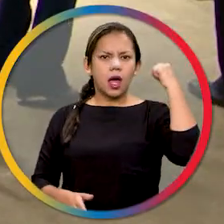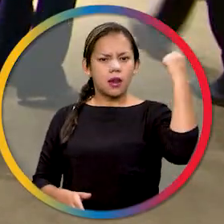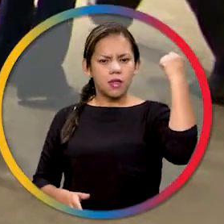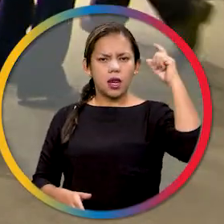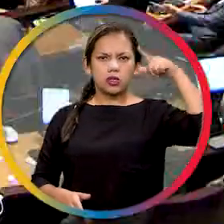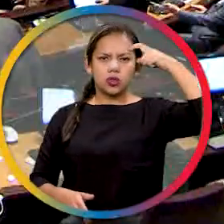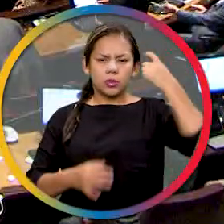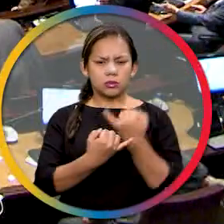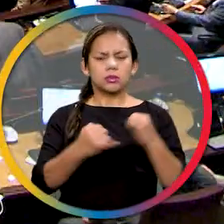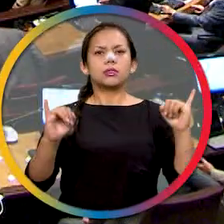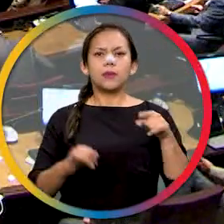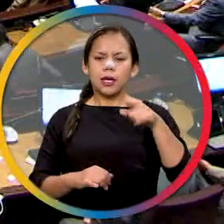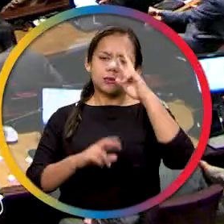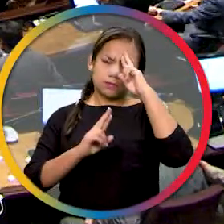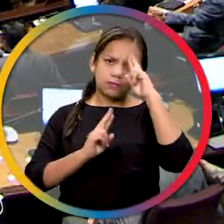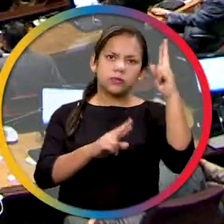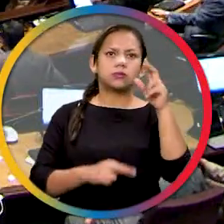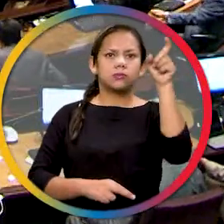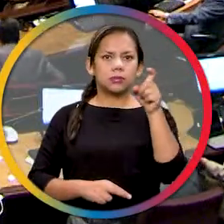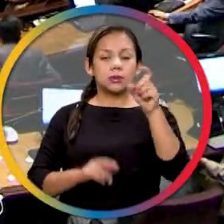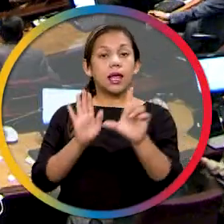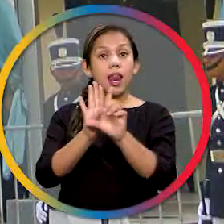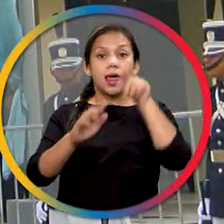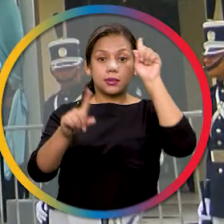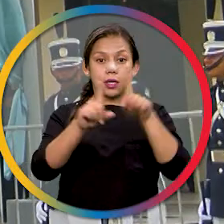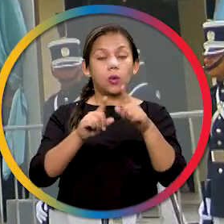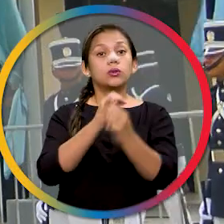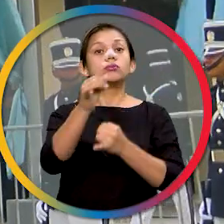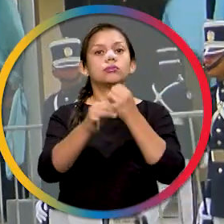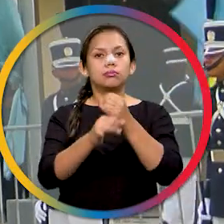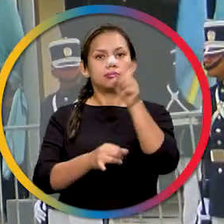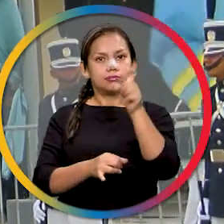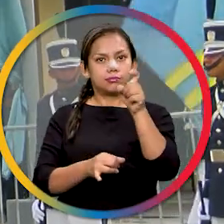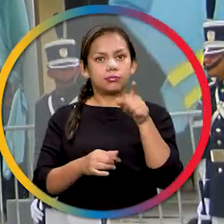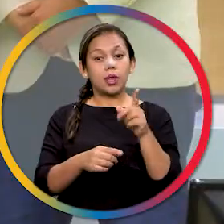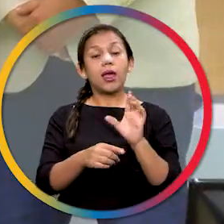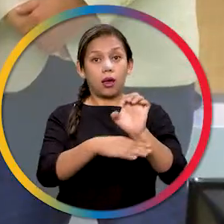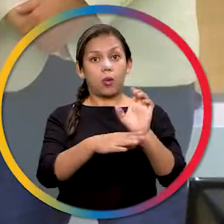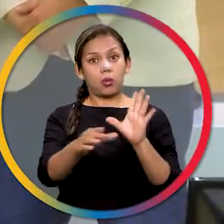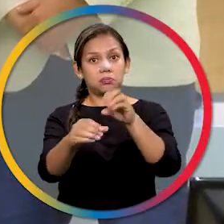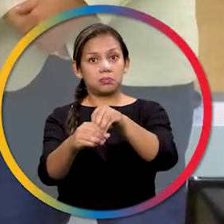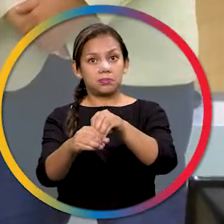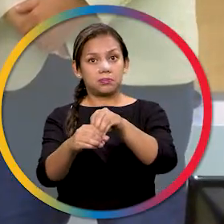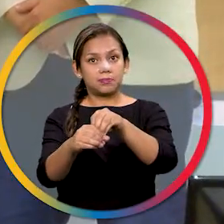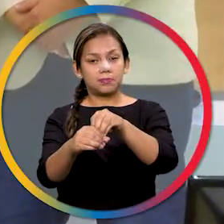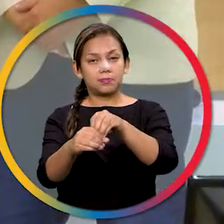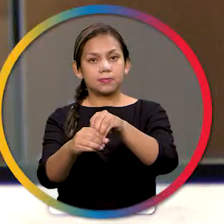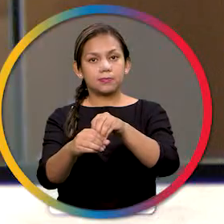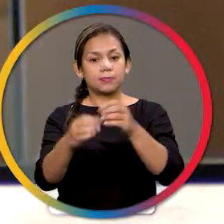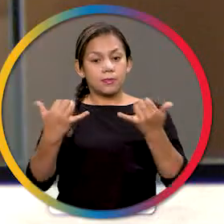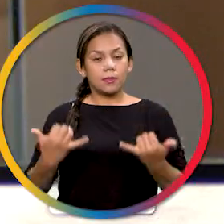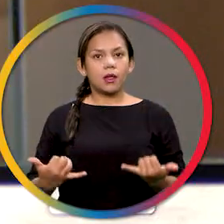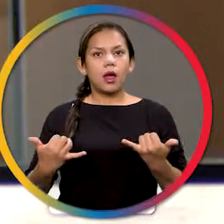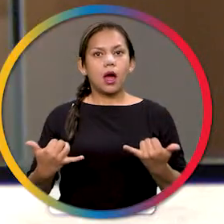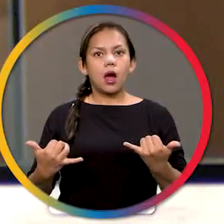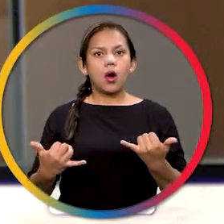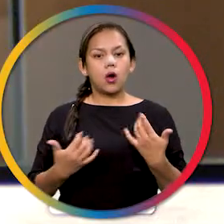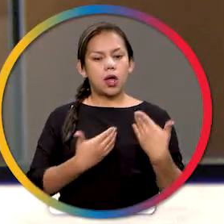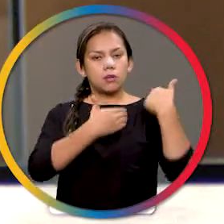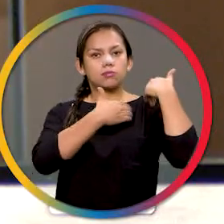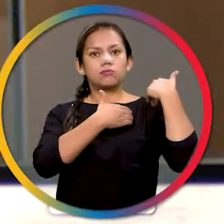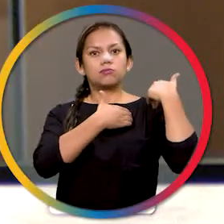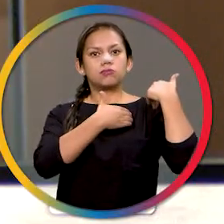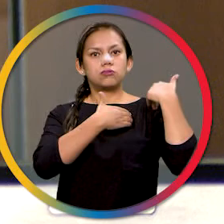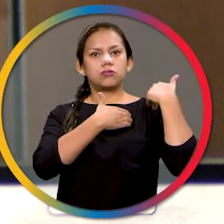soberanía del país, así como las leyes nacionales y acuerdos internacionales de los que Ecuador es parte. Hoy es la